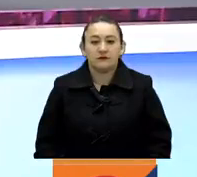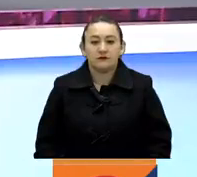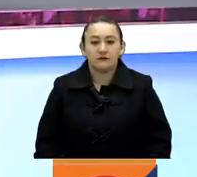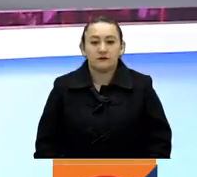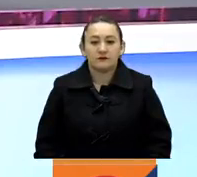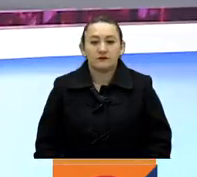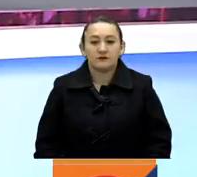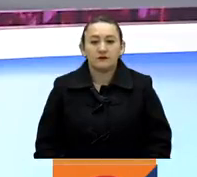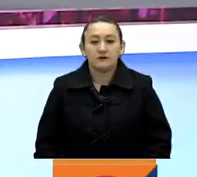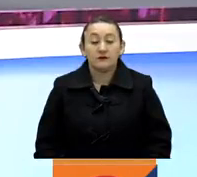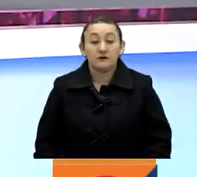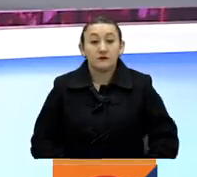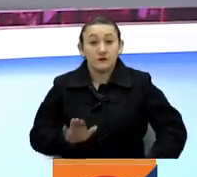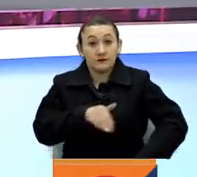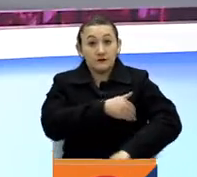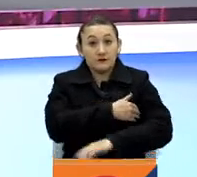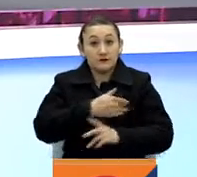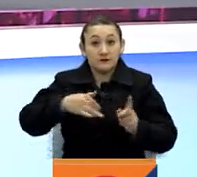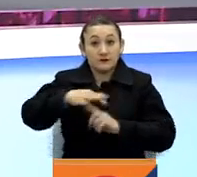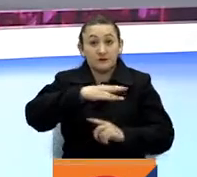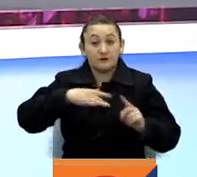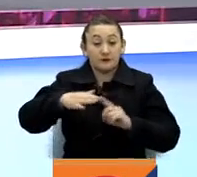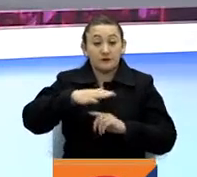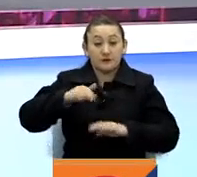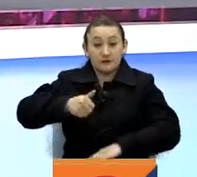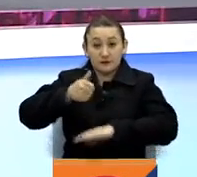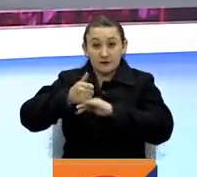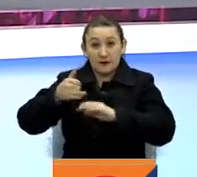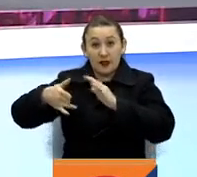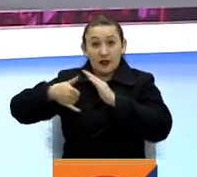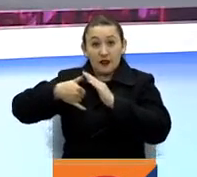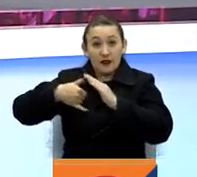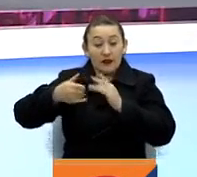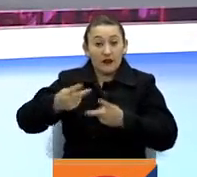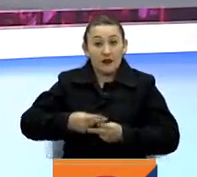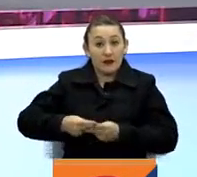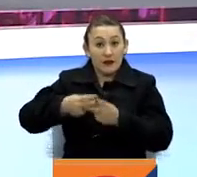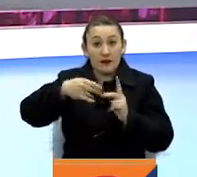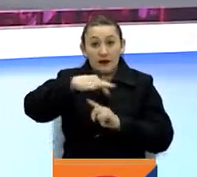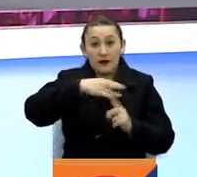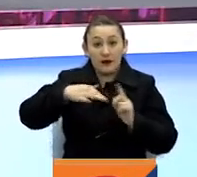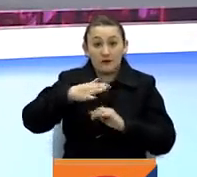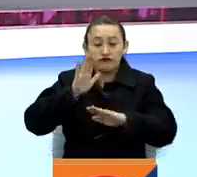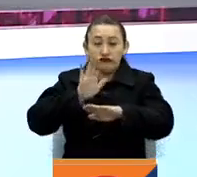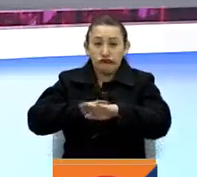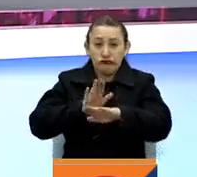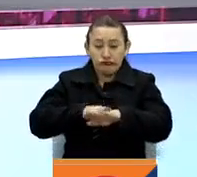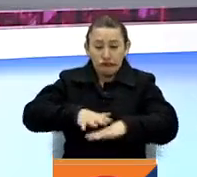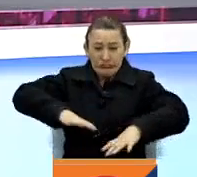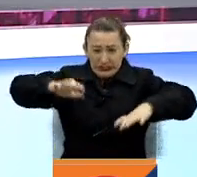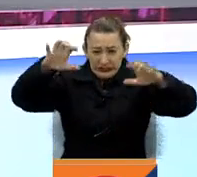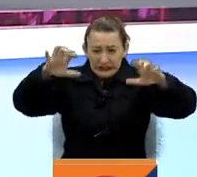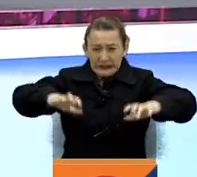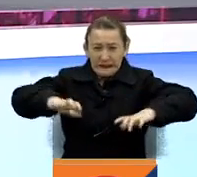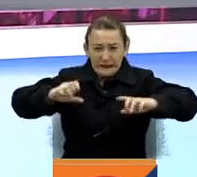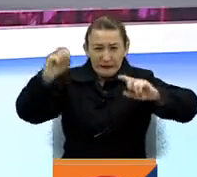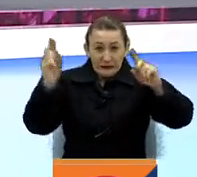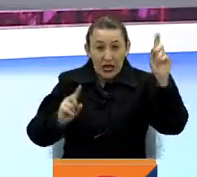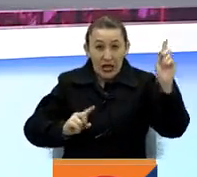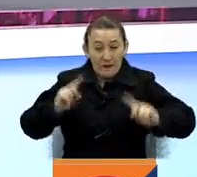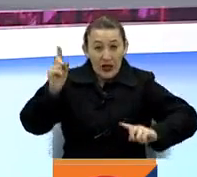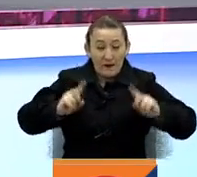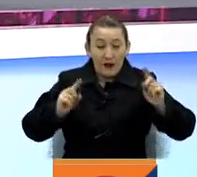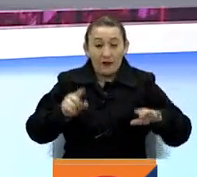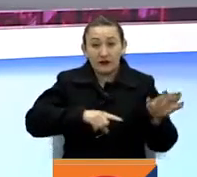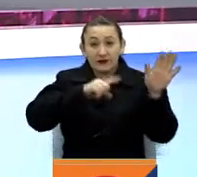Y la ministra del Medio Ambiente y la directora de LIDEAN alertaron al país sobre las fuertes lluvias y tormentas eléctricas que se vienen para el segundo